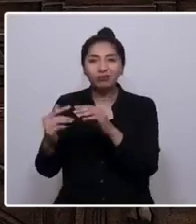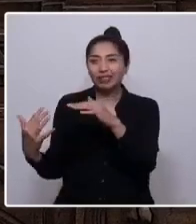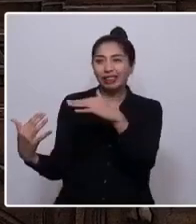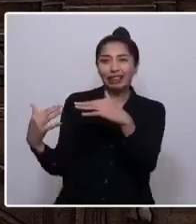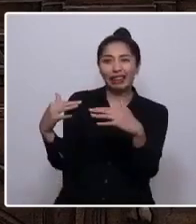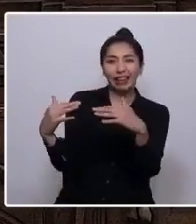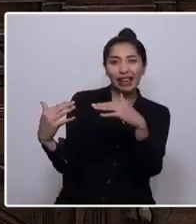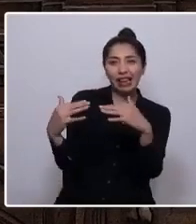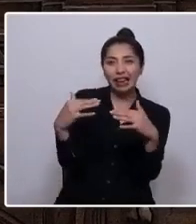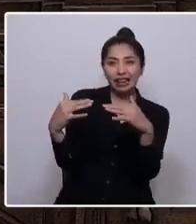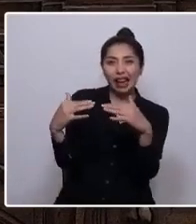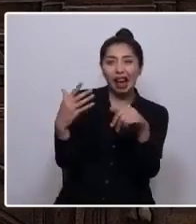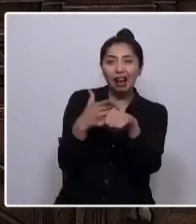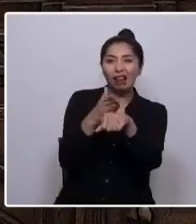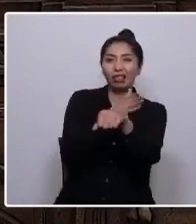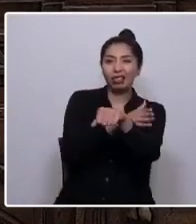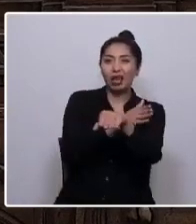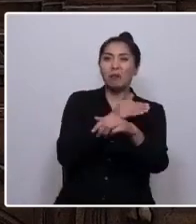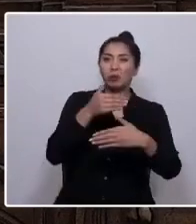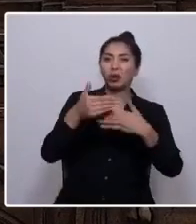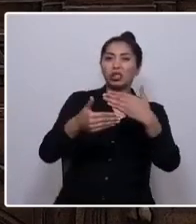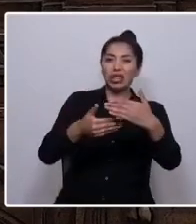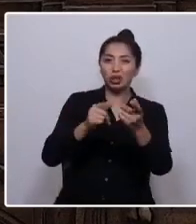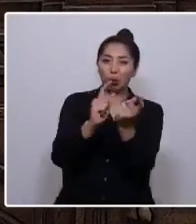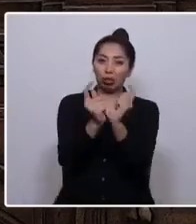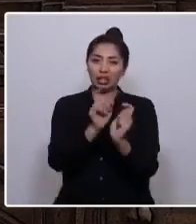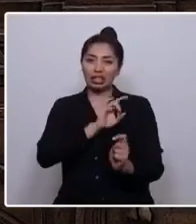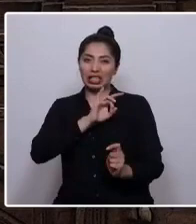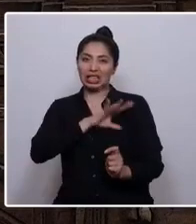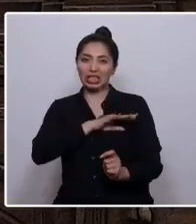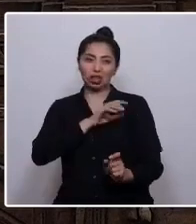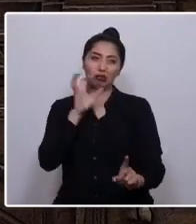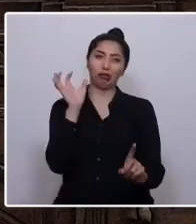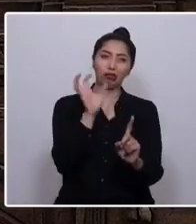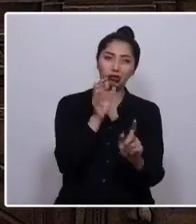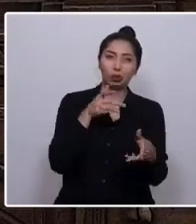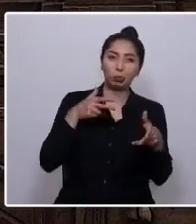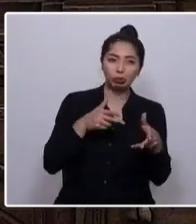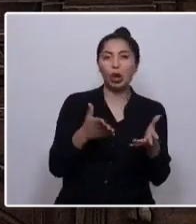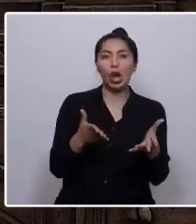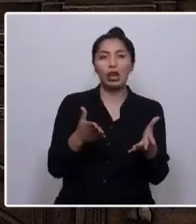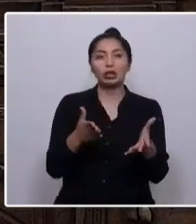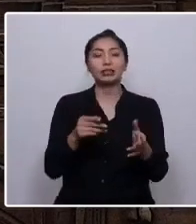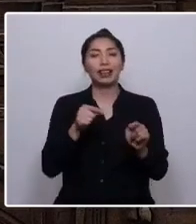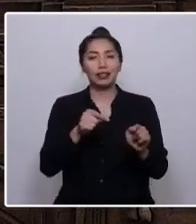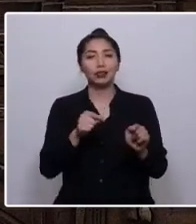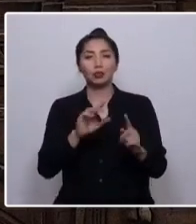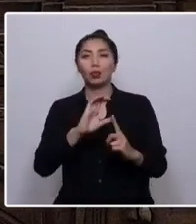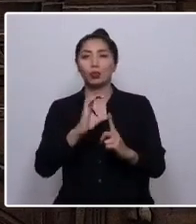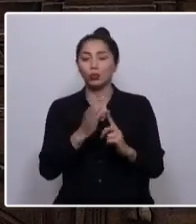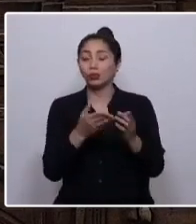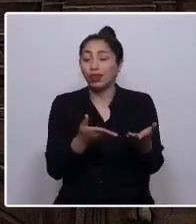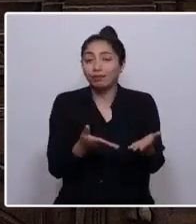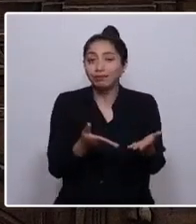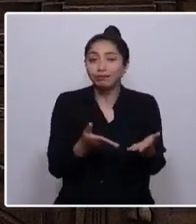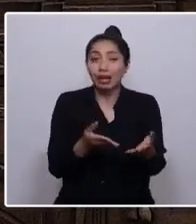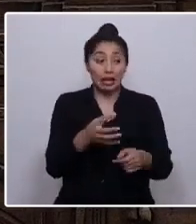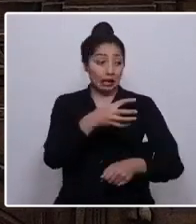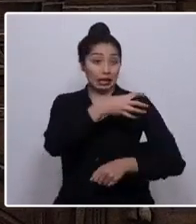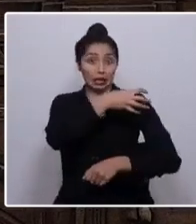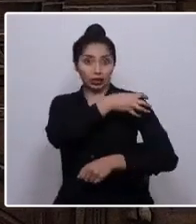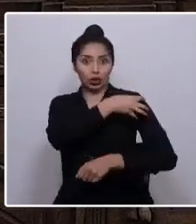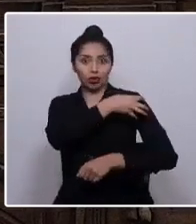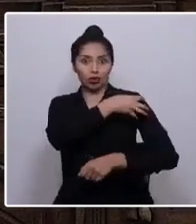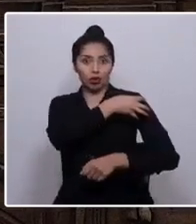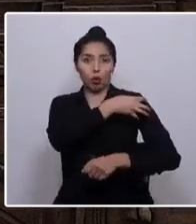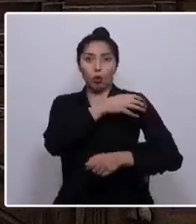un violento proceso de chilenización, es una práctica cultural. Una región multicultural que